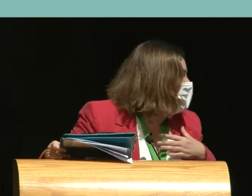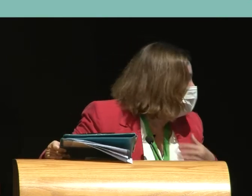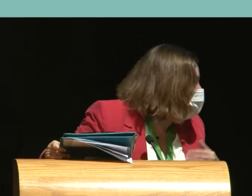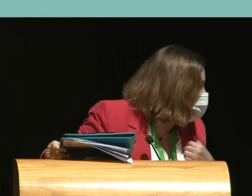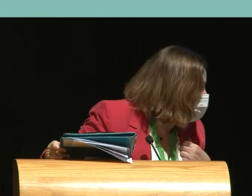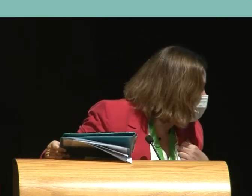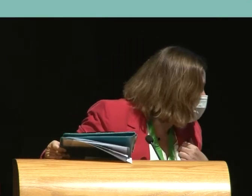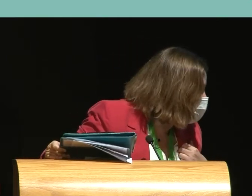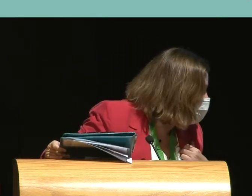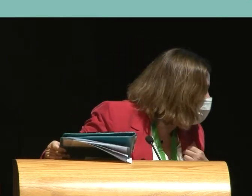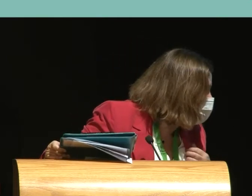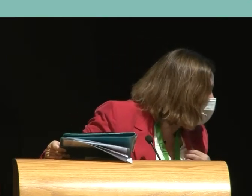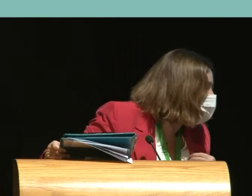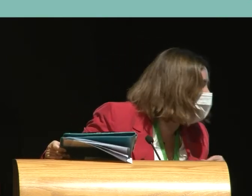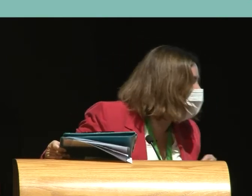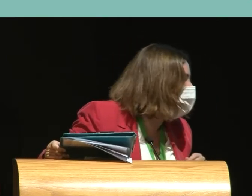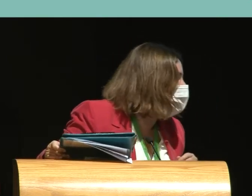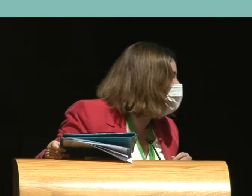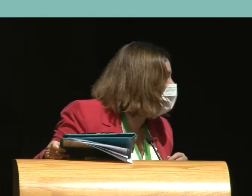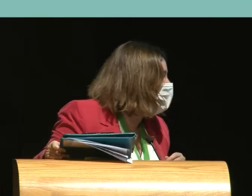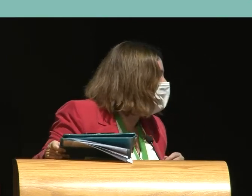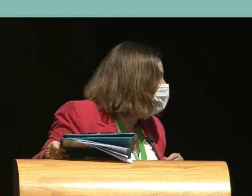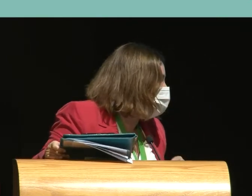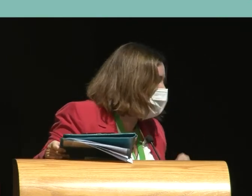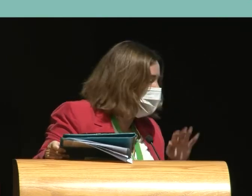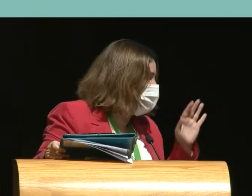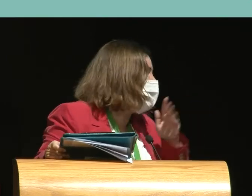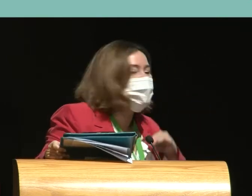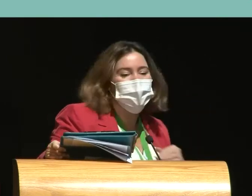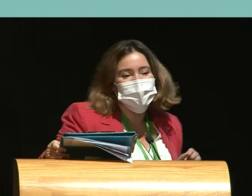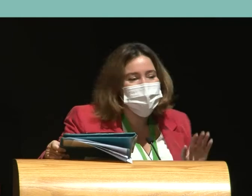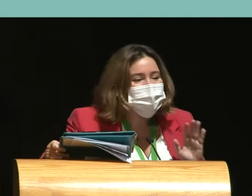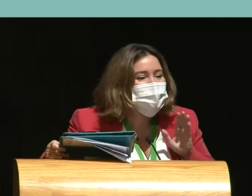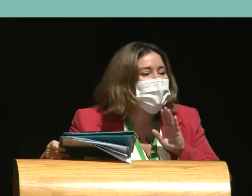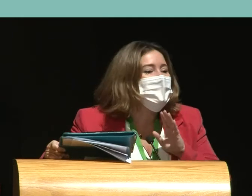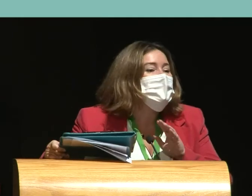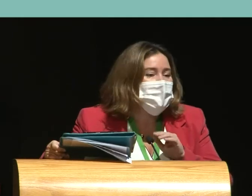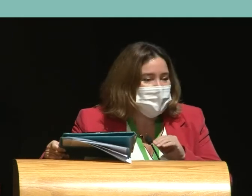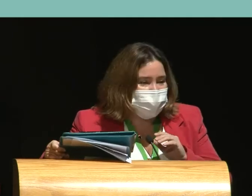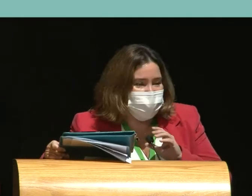Creo que he dicho 89. El número es bonito, eso sí. Bueno, perdón.